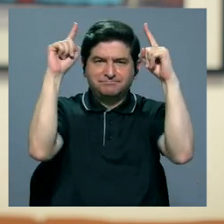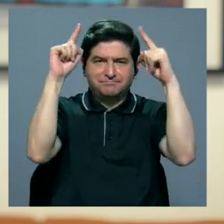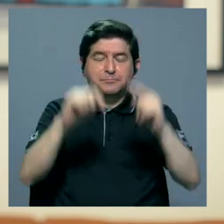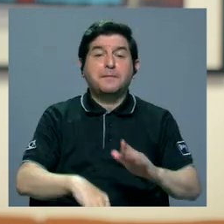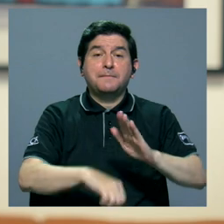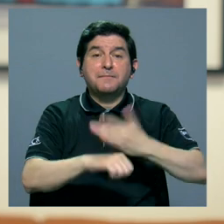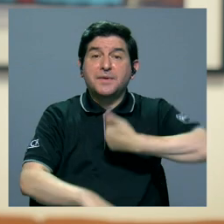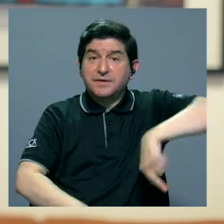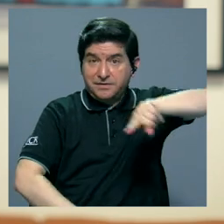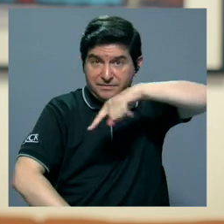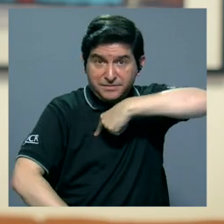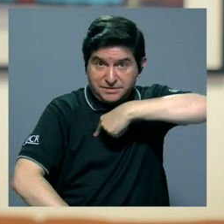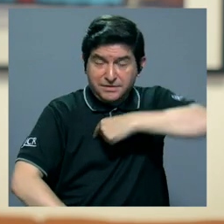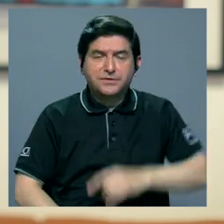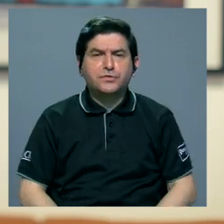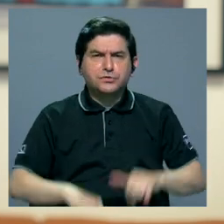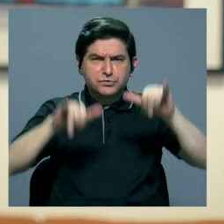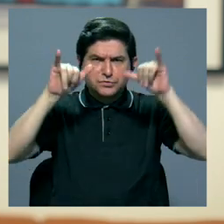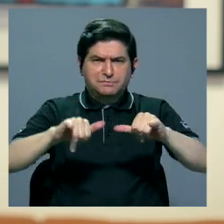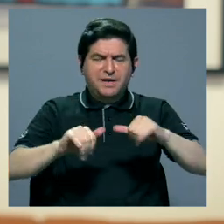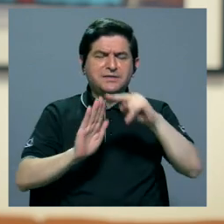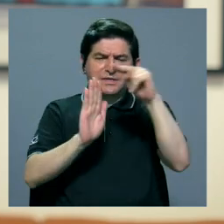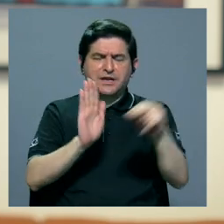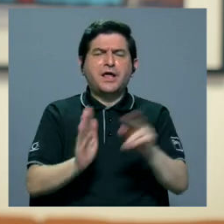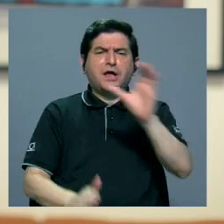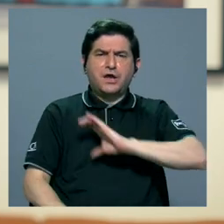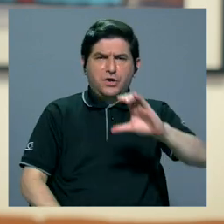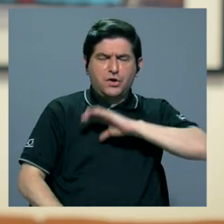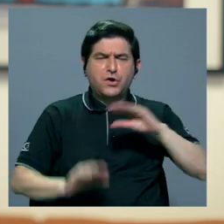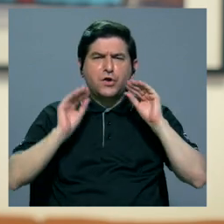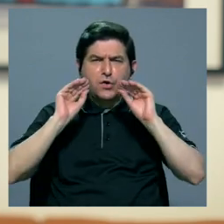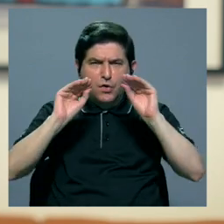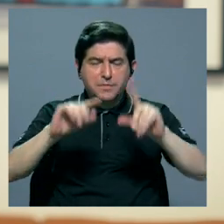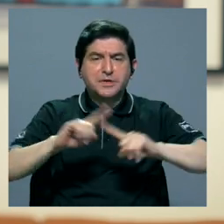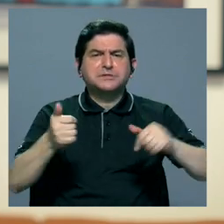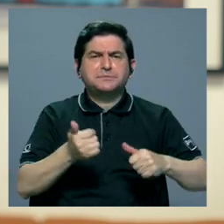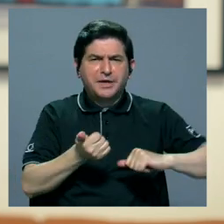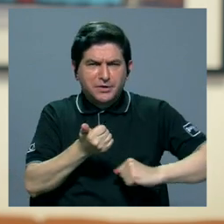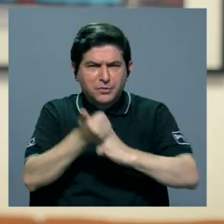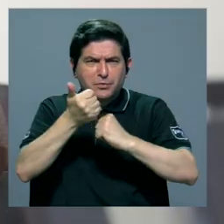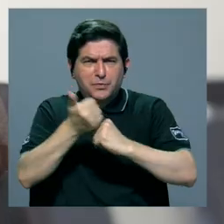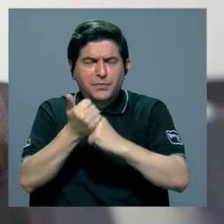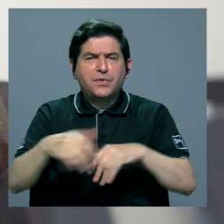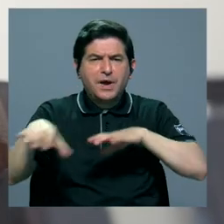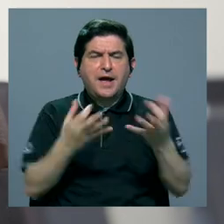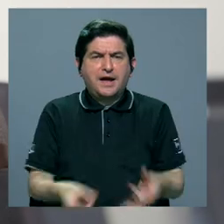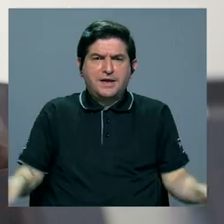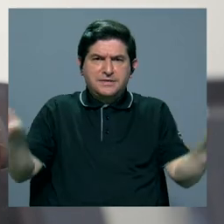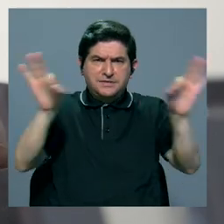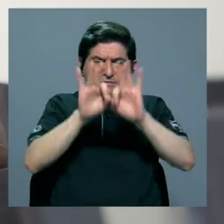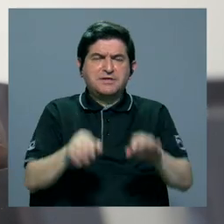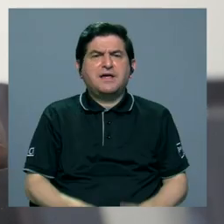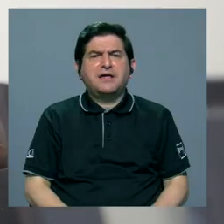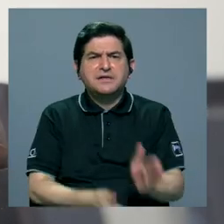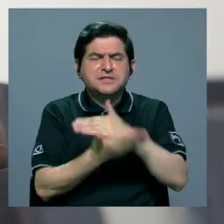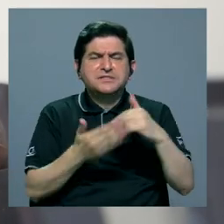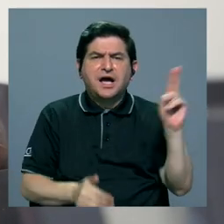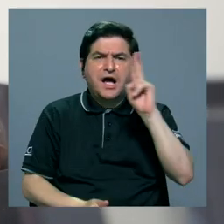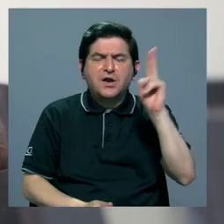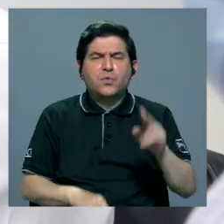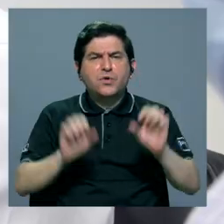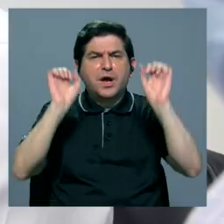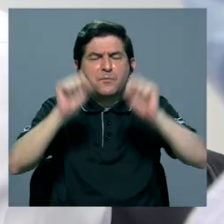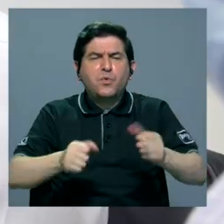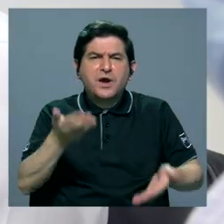eficientes. Esto nos permitiría mantener los estándares de calidad académica, pero también reforzar aquellas actividades sustantivas en las cuales